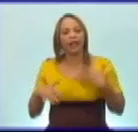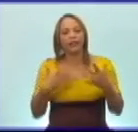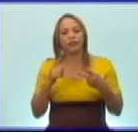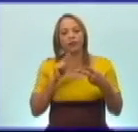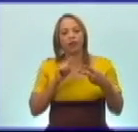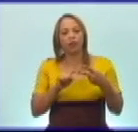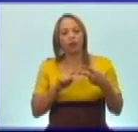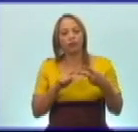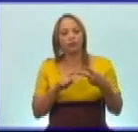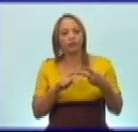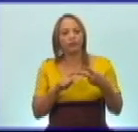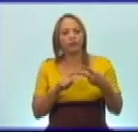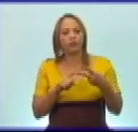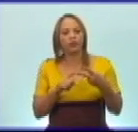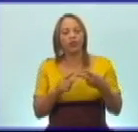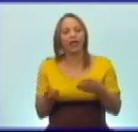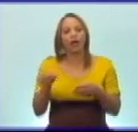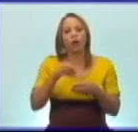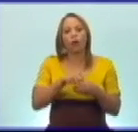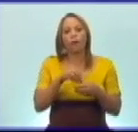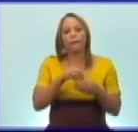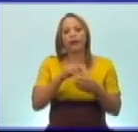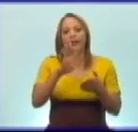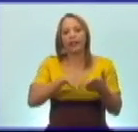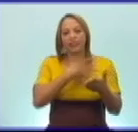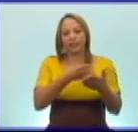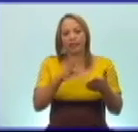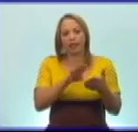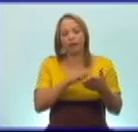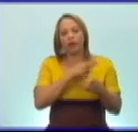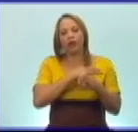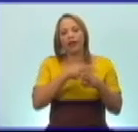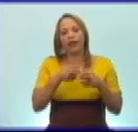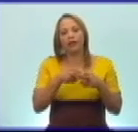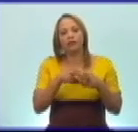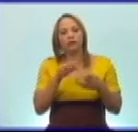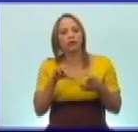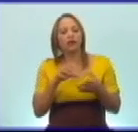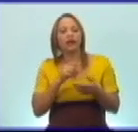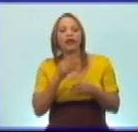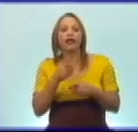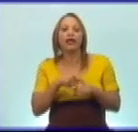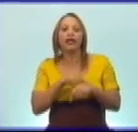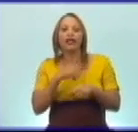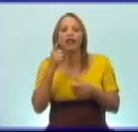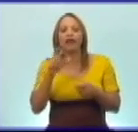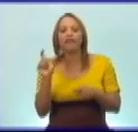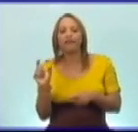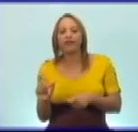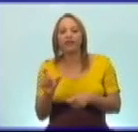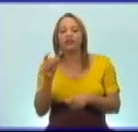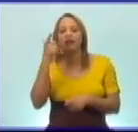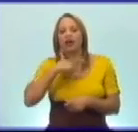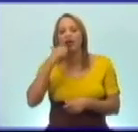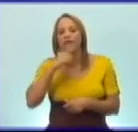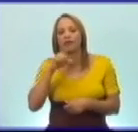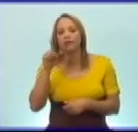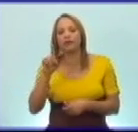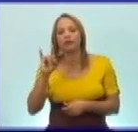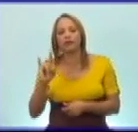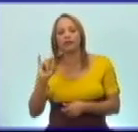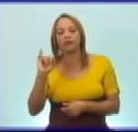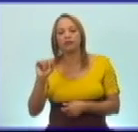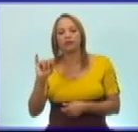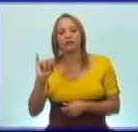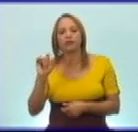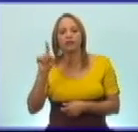2. Completa la siguiente tabla con los hechos ocurridos en abril de 1961. Se